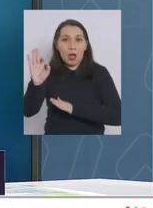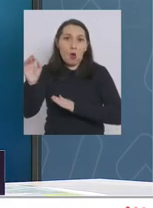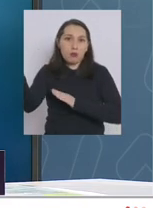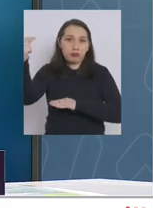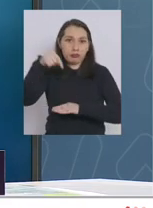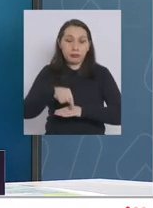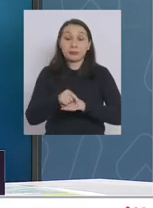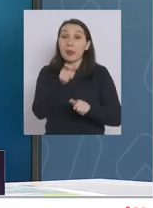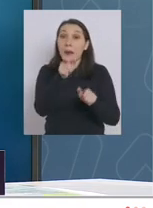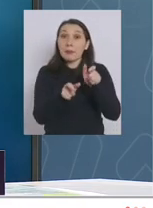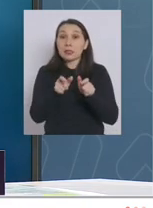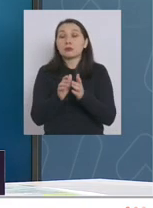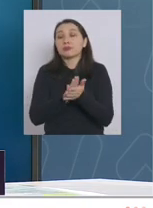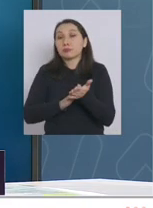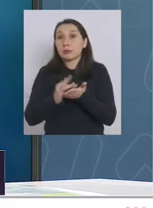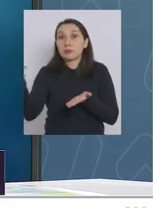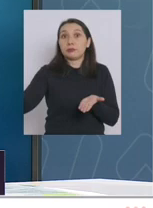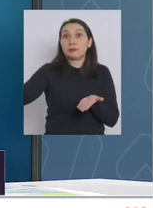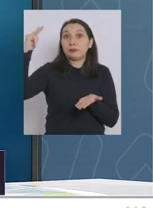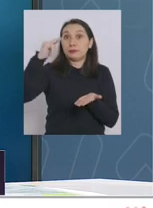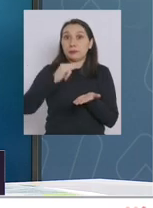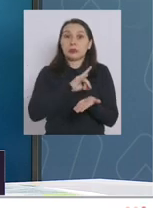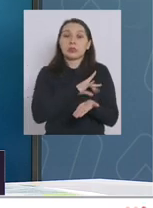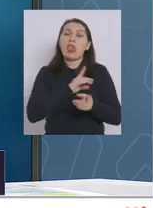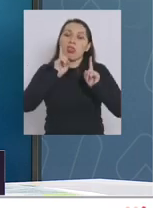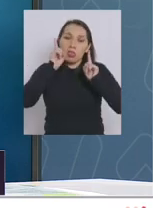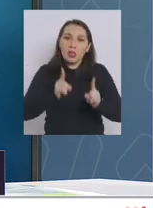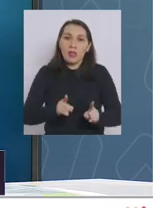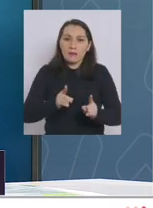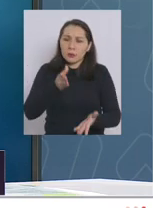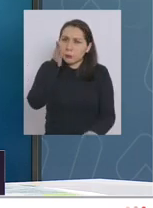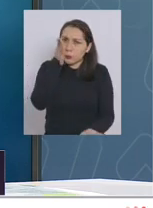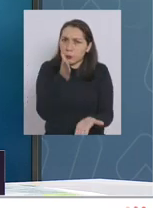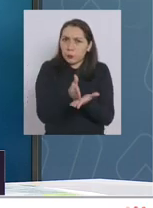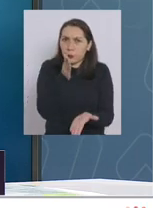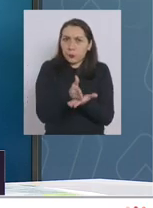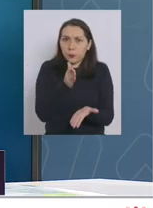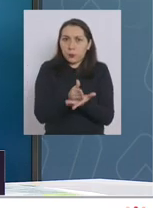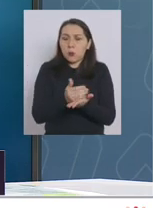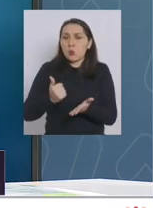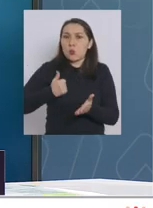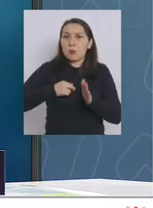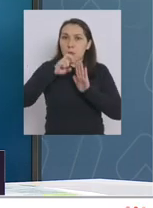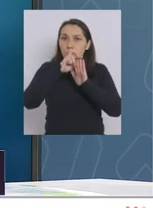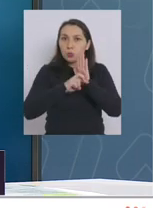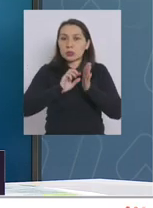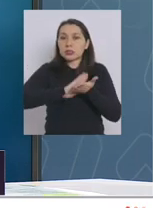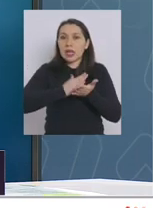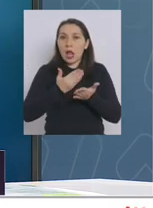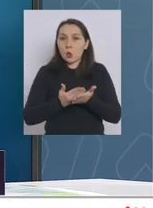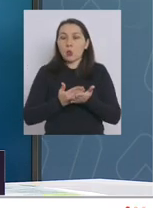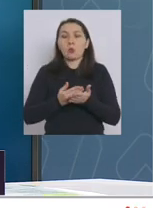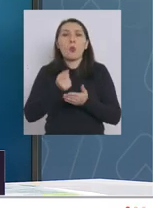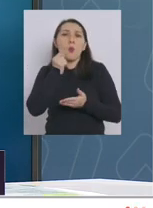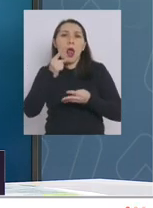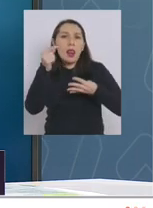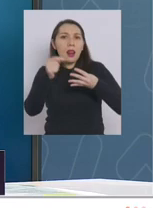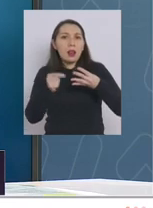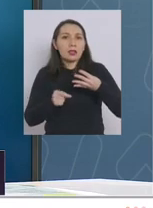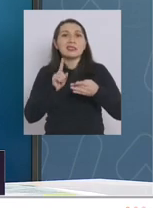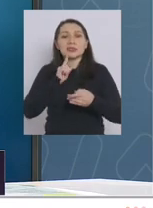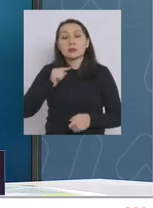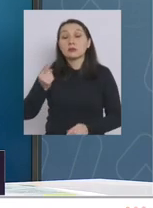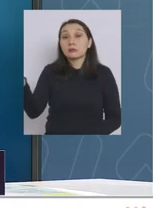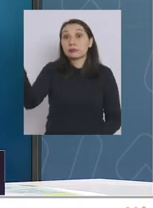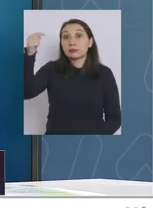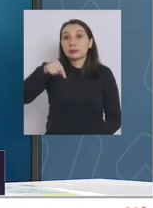Las personas que llegaran a ingresar al país tienen que someterse bajo estrictos protocolos sanitarios, entre esos contar con